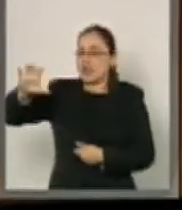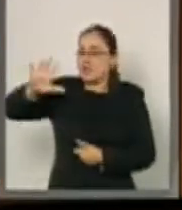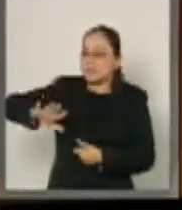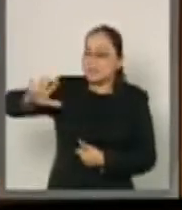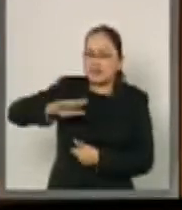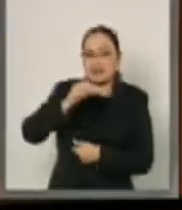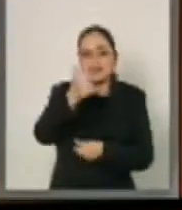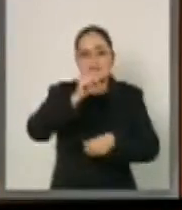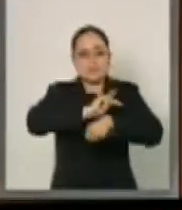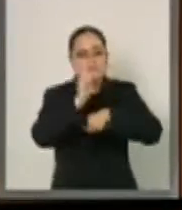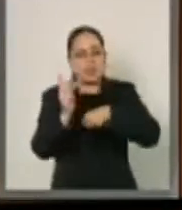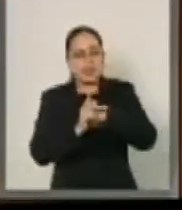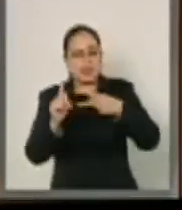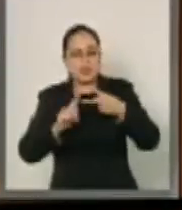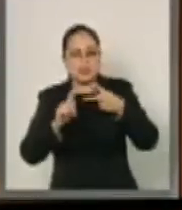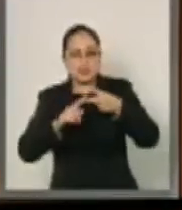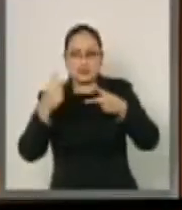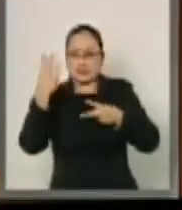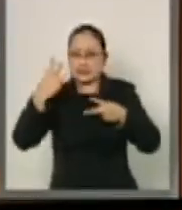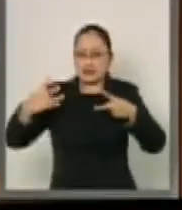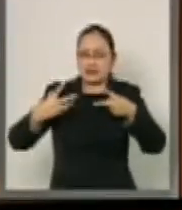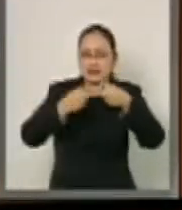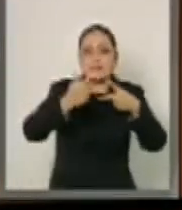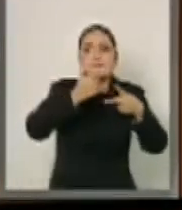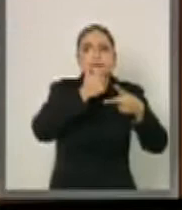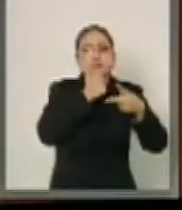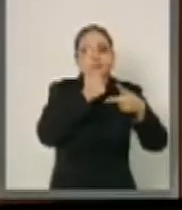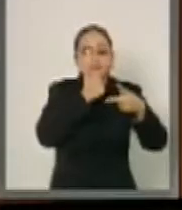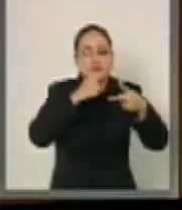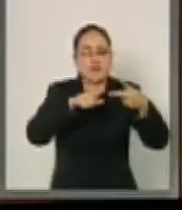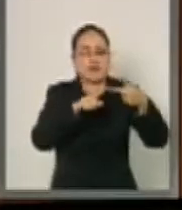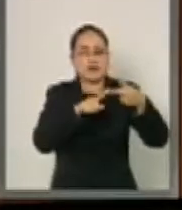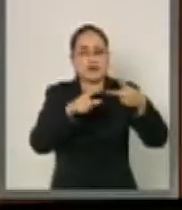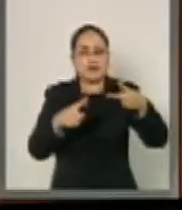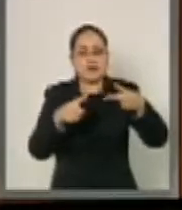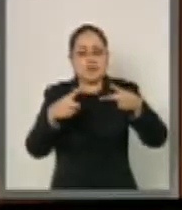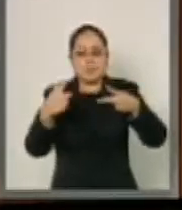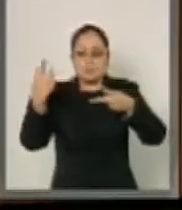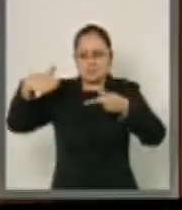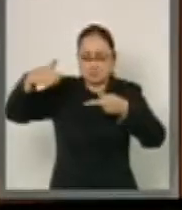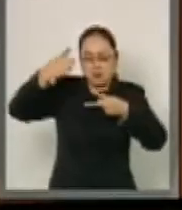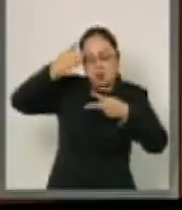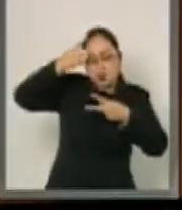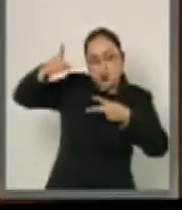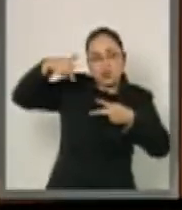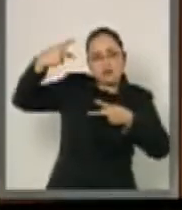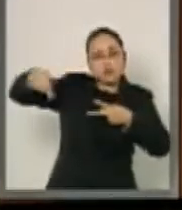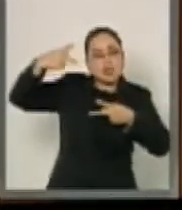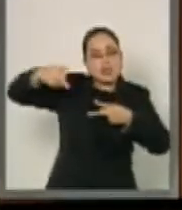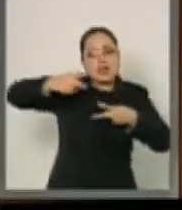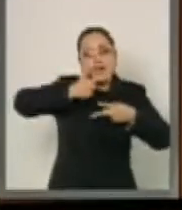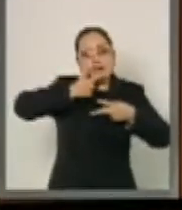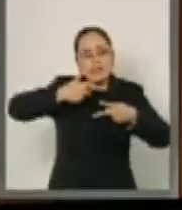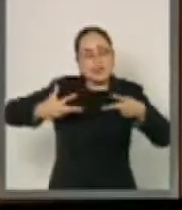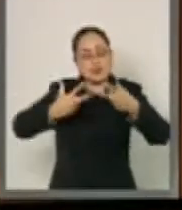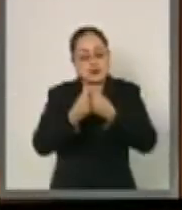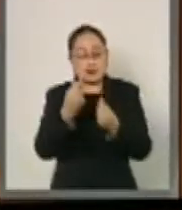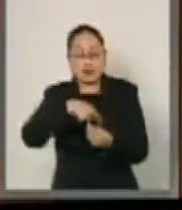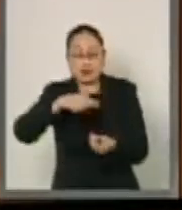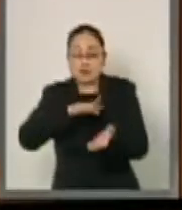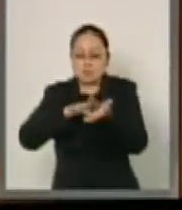soberanos, tres territorios británicos, se ha focalizado en la cooperación en tres áreas